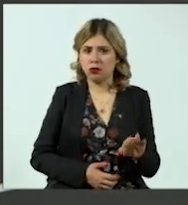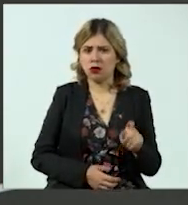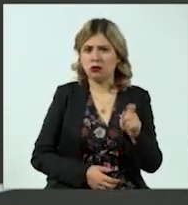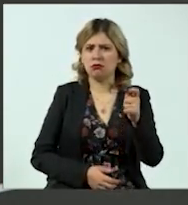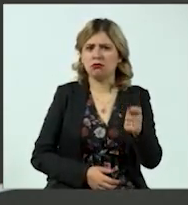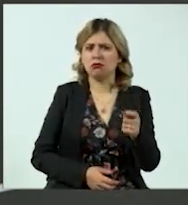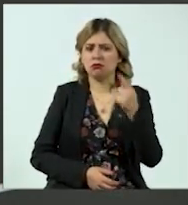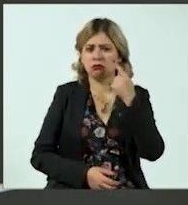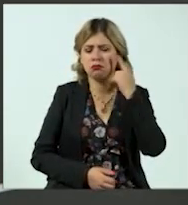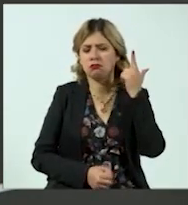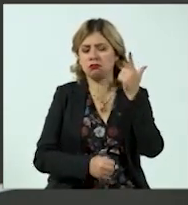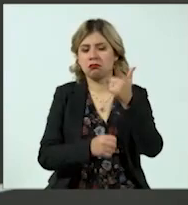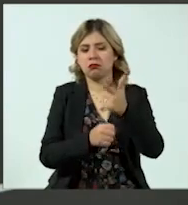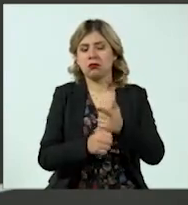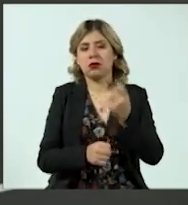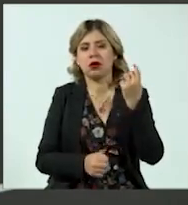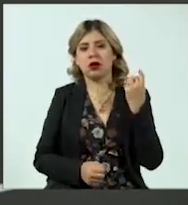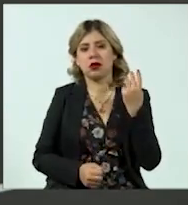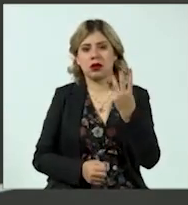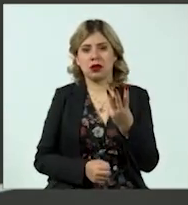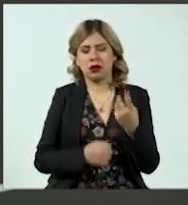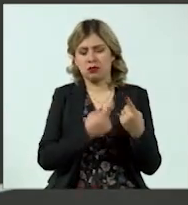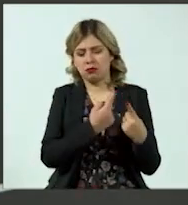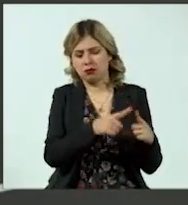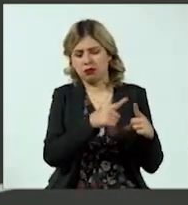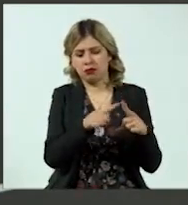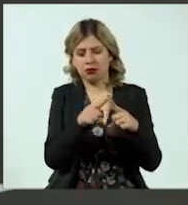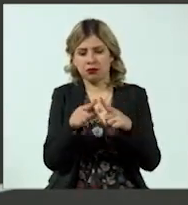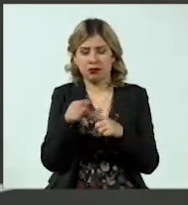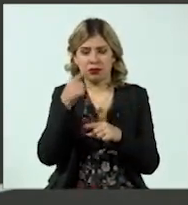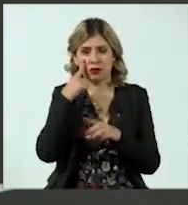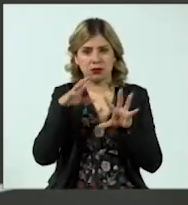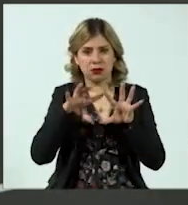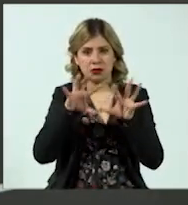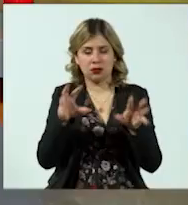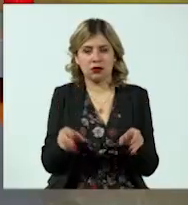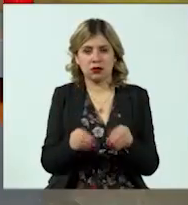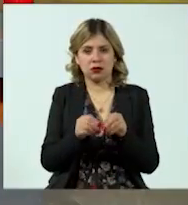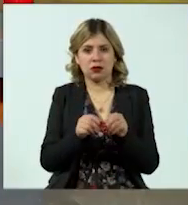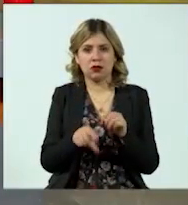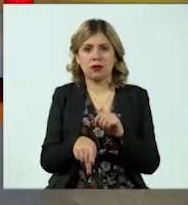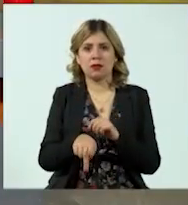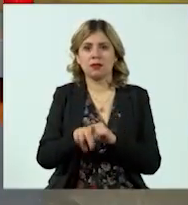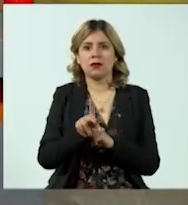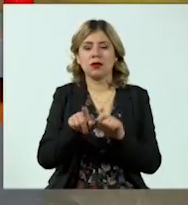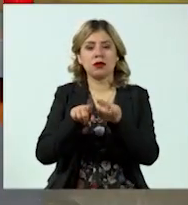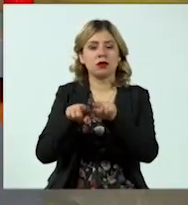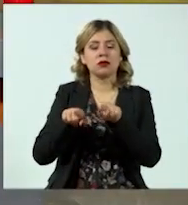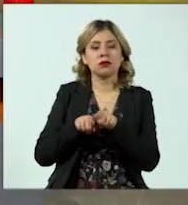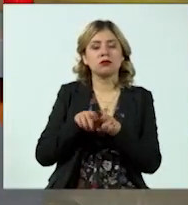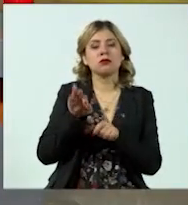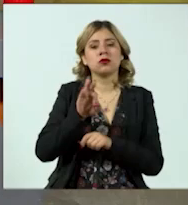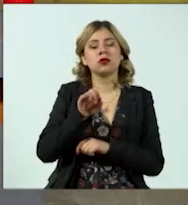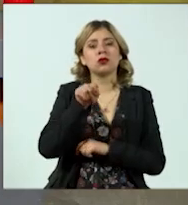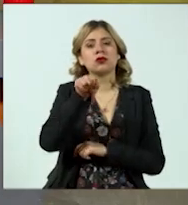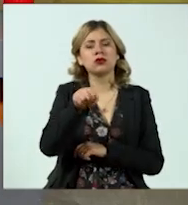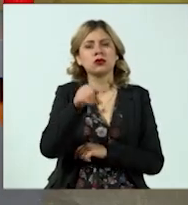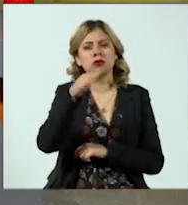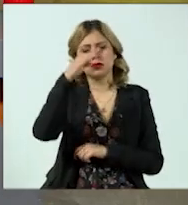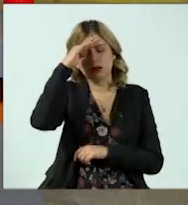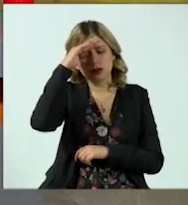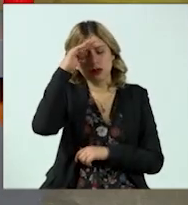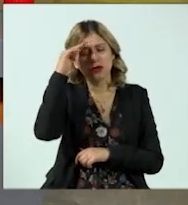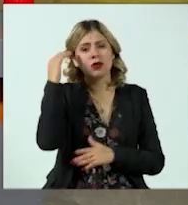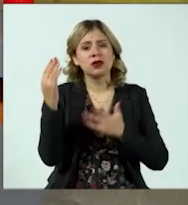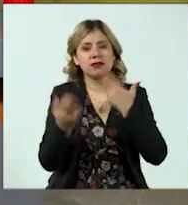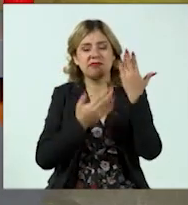depende? De tres razones o tres factores. El principal es el promedio. Pero supongamos que eres un aspirante a estudiar